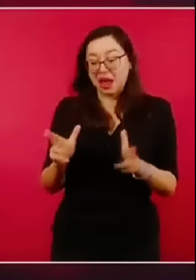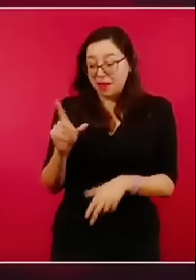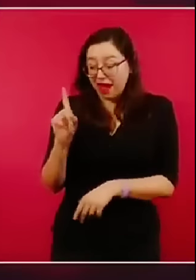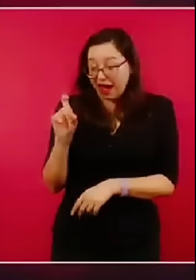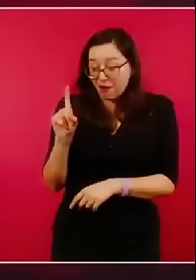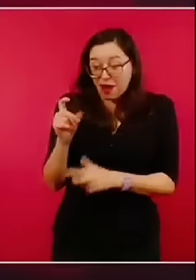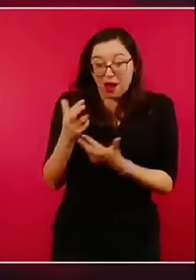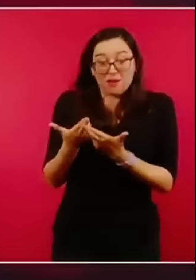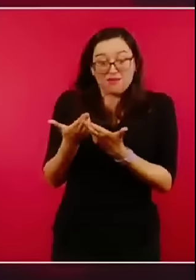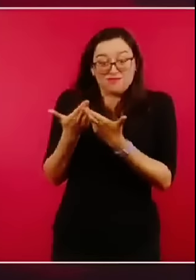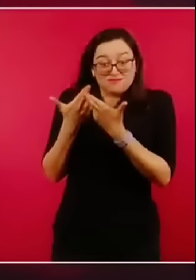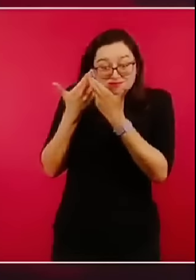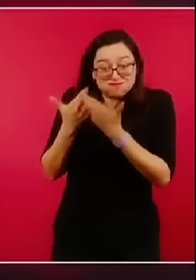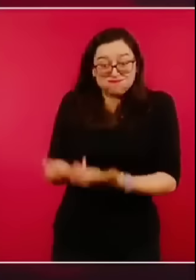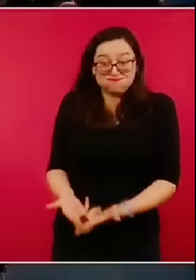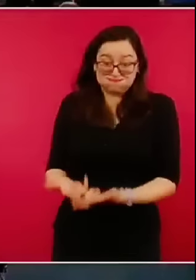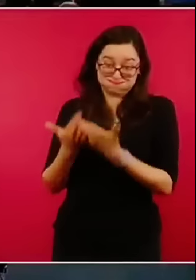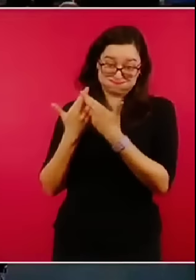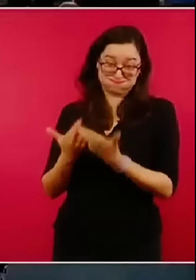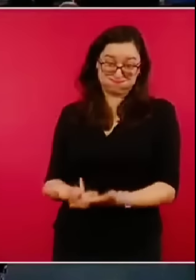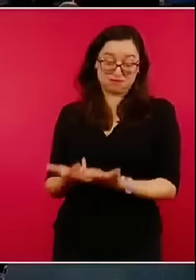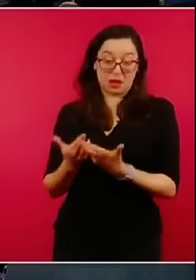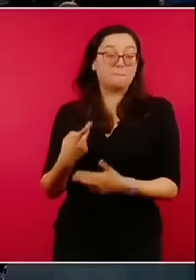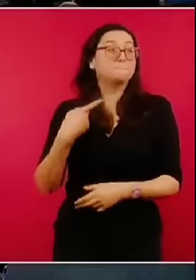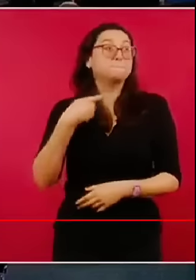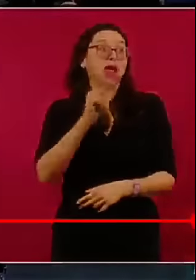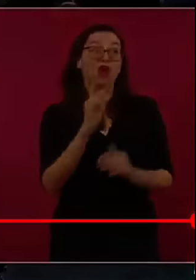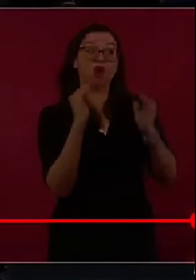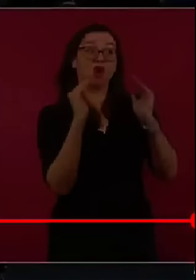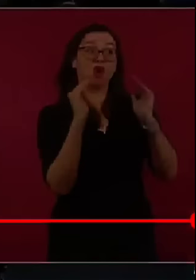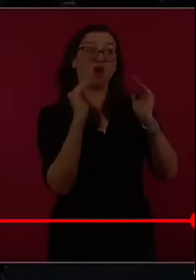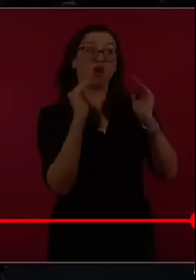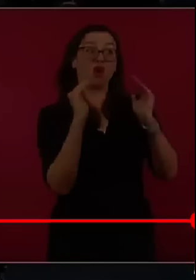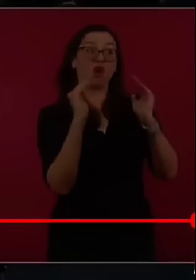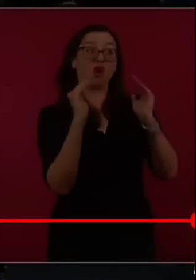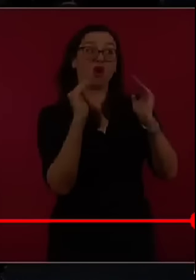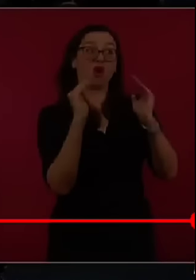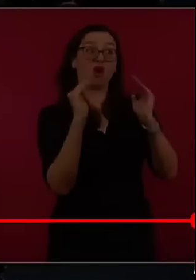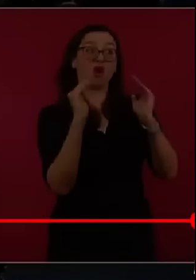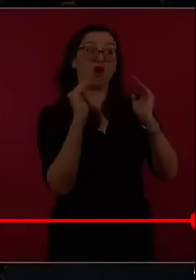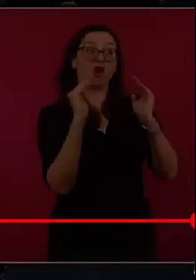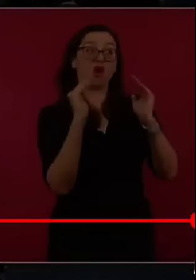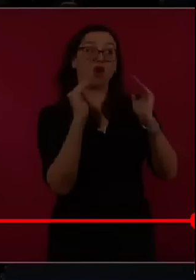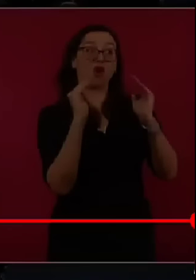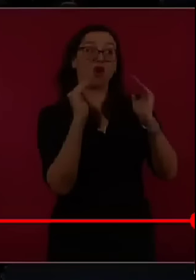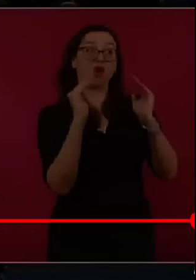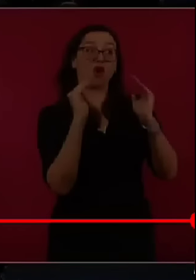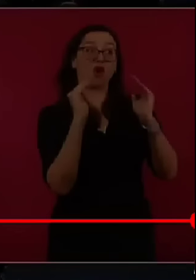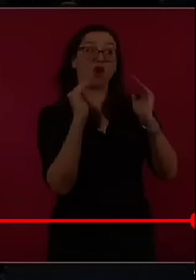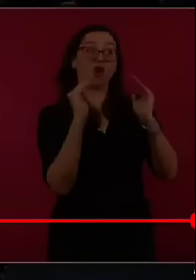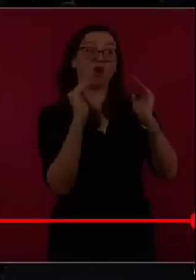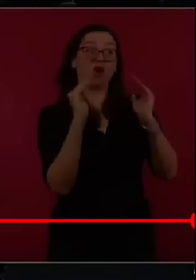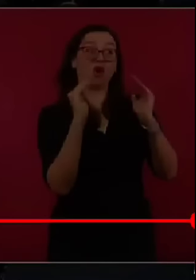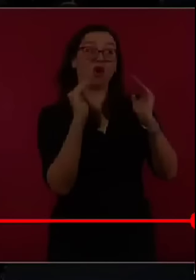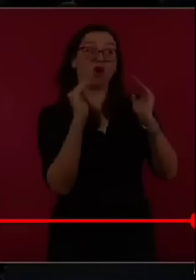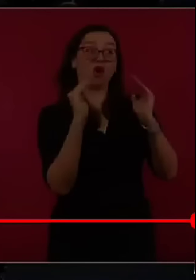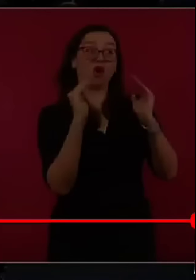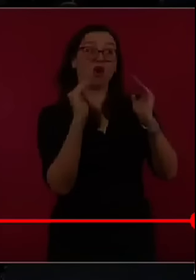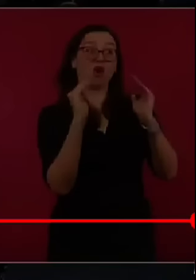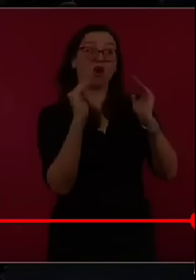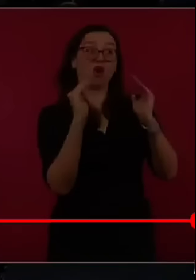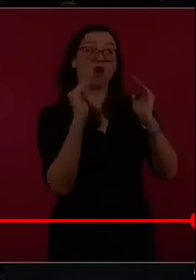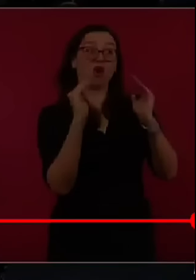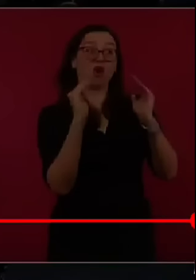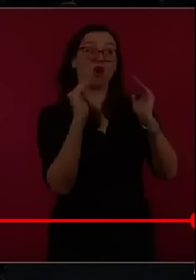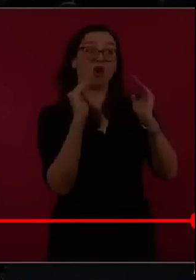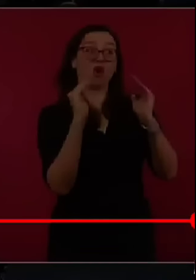agua. Con más agua, pero no significa que les llegue a las viviendas de las personas. Esto que está diciendo la periodista de Telemundo es muy importante.